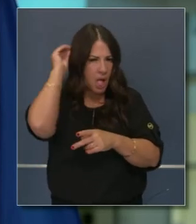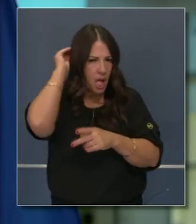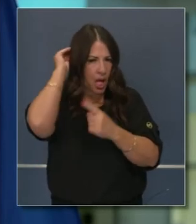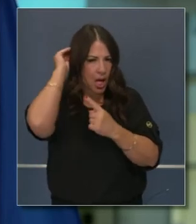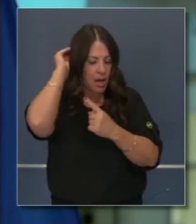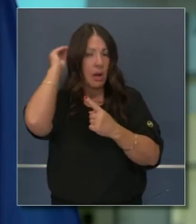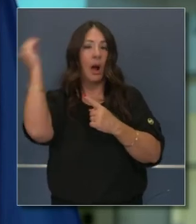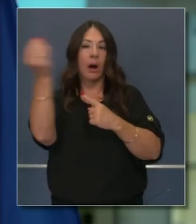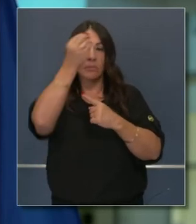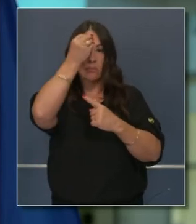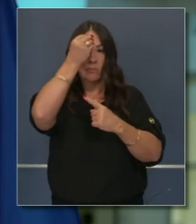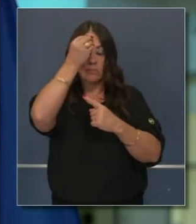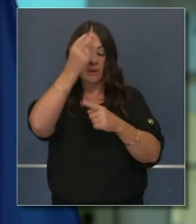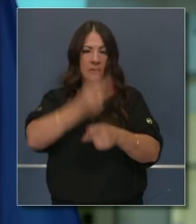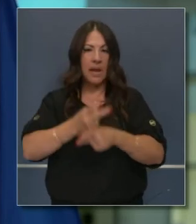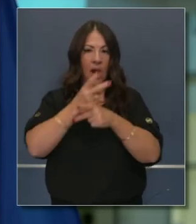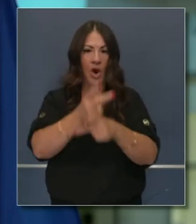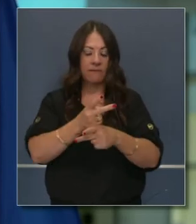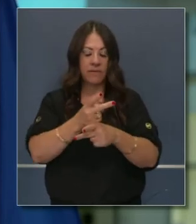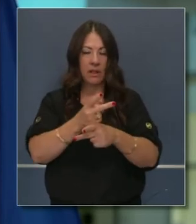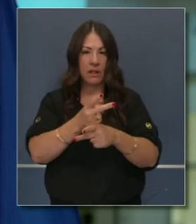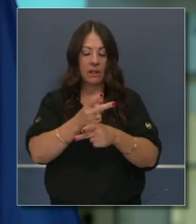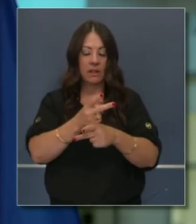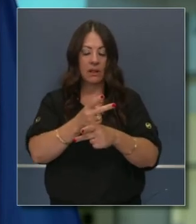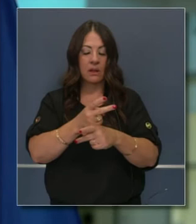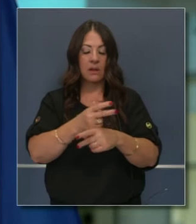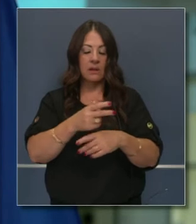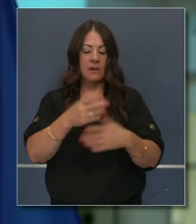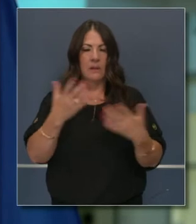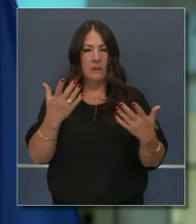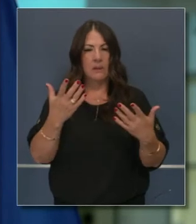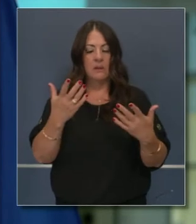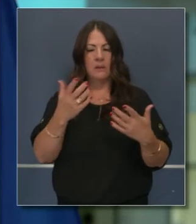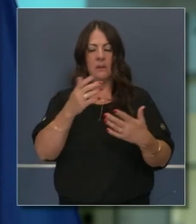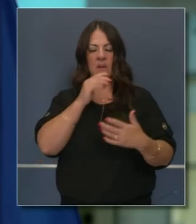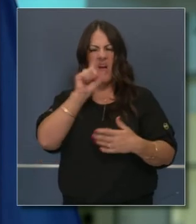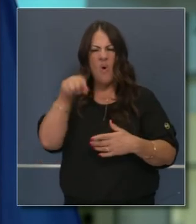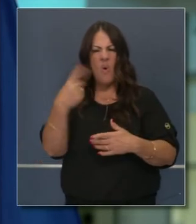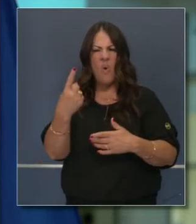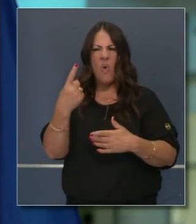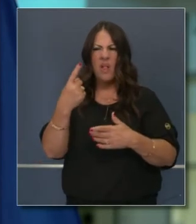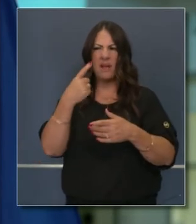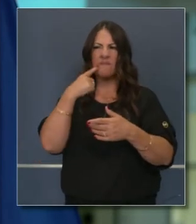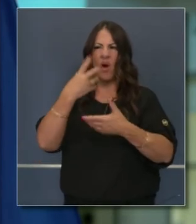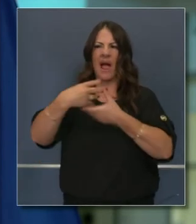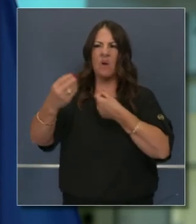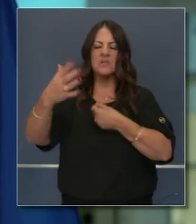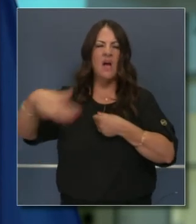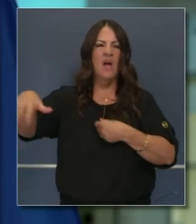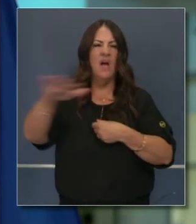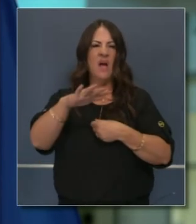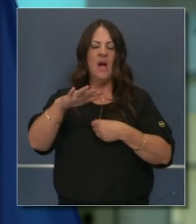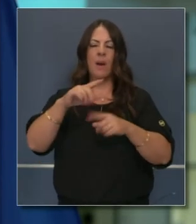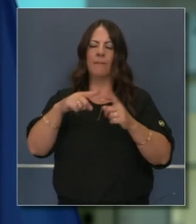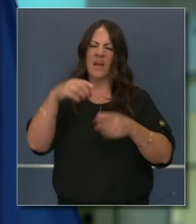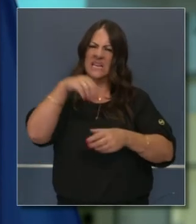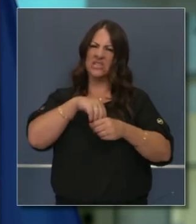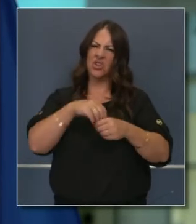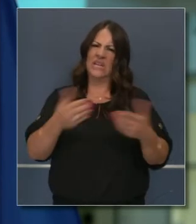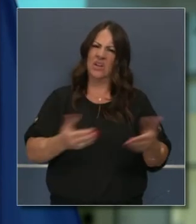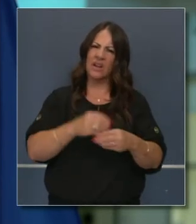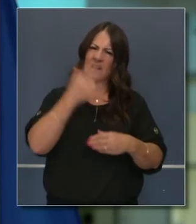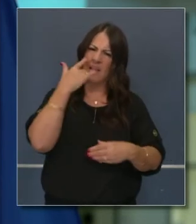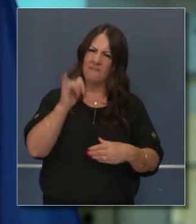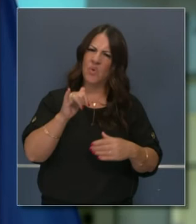pendientes de dinámicas que son cambiantes en esta pandemia, de modo que las dinámicas son externas e internas en California.